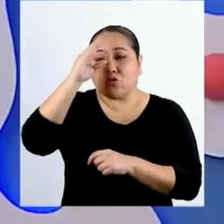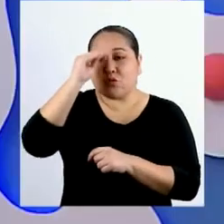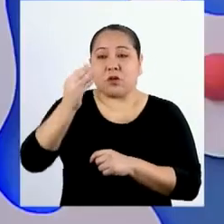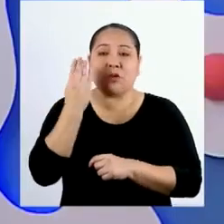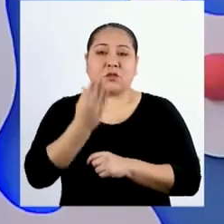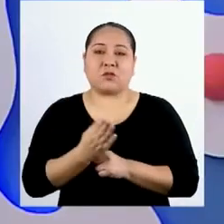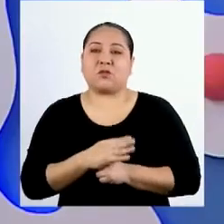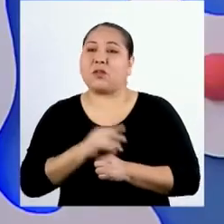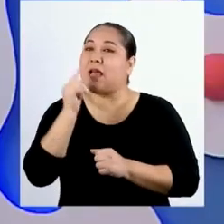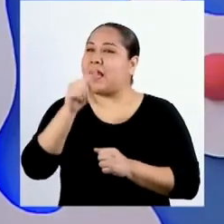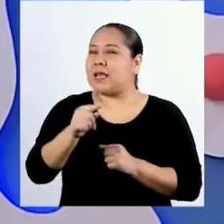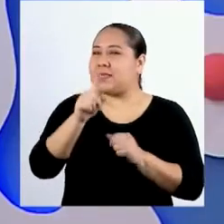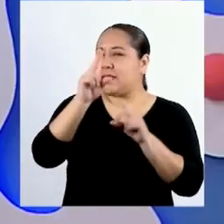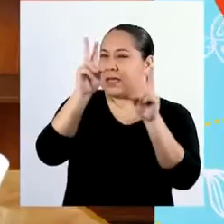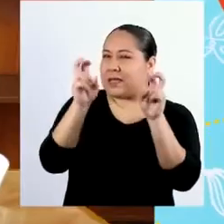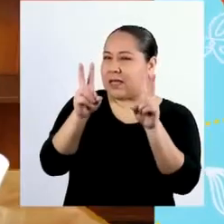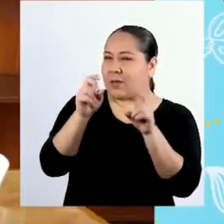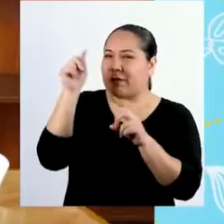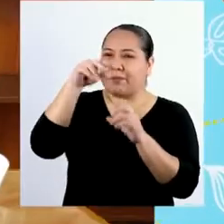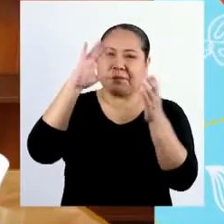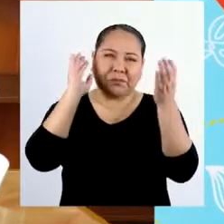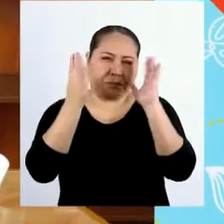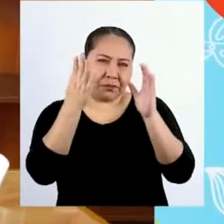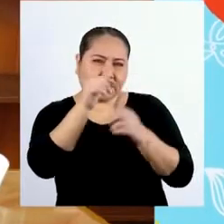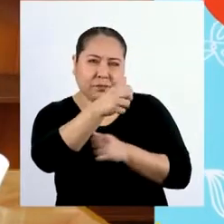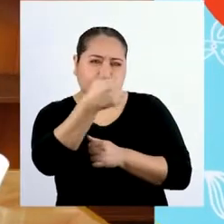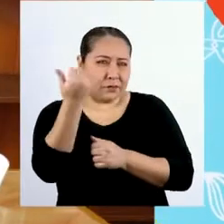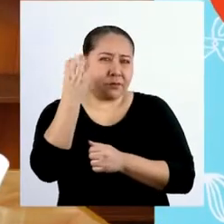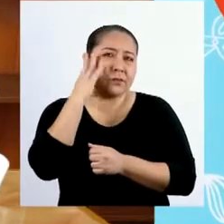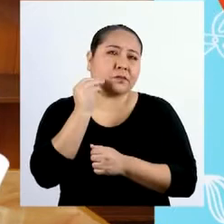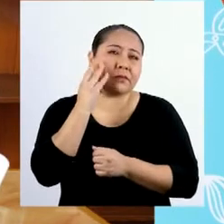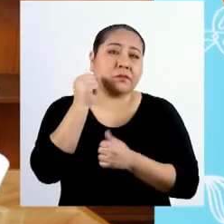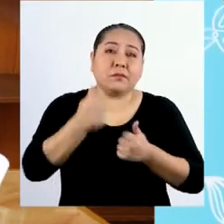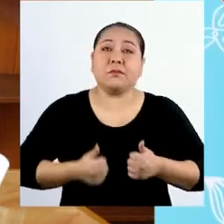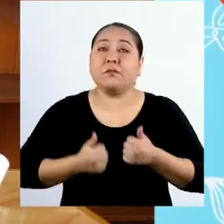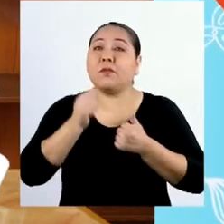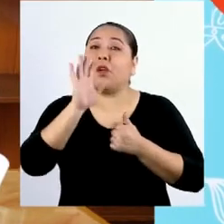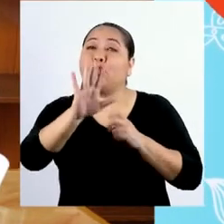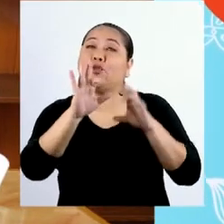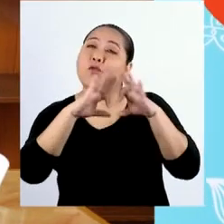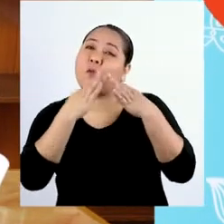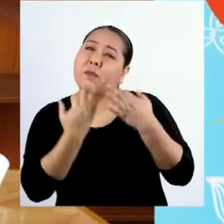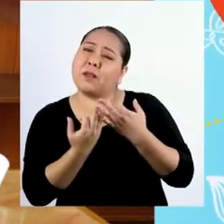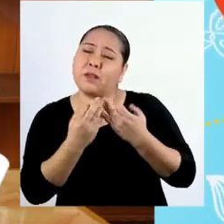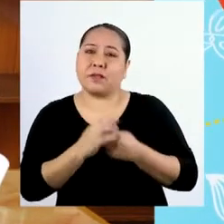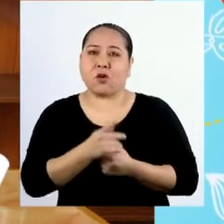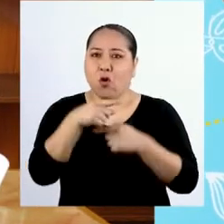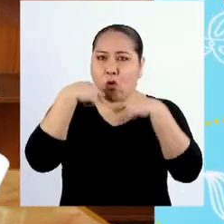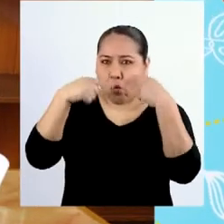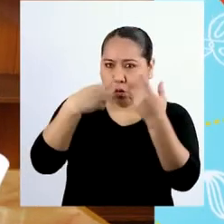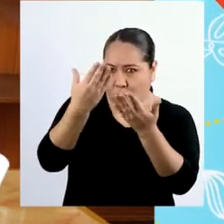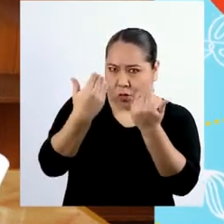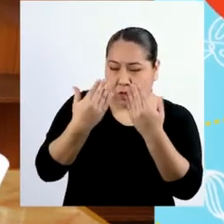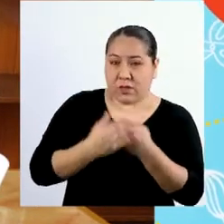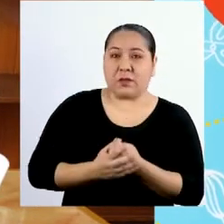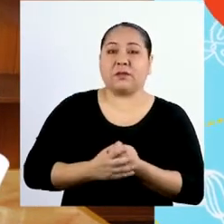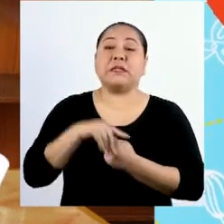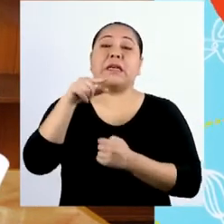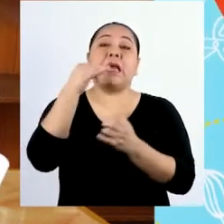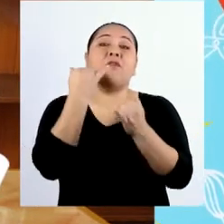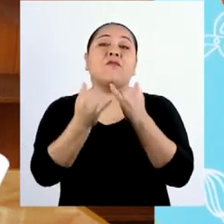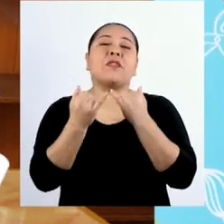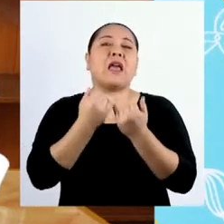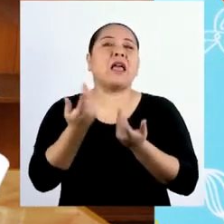chicas y los chicos, ¿este caso se parece a alguna experiencia vivida en tu familia? ¡Cuéntanos! Y